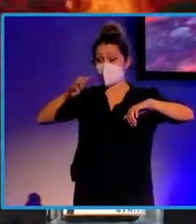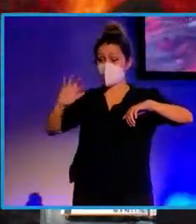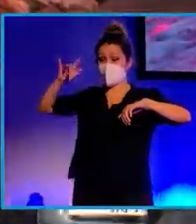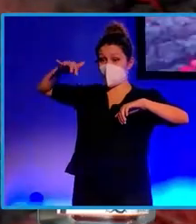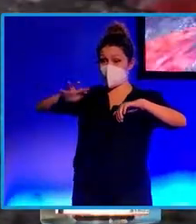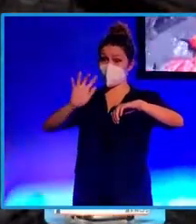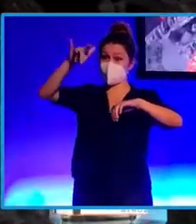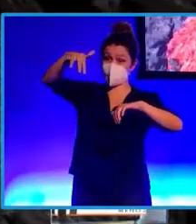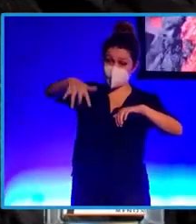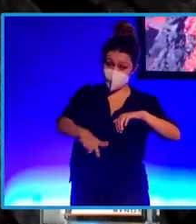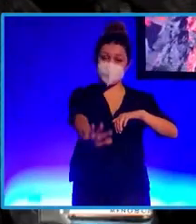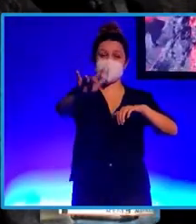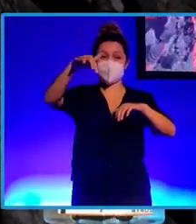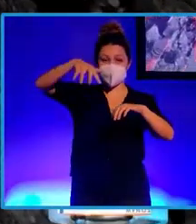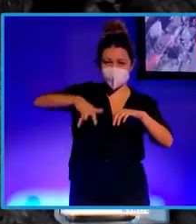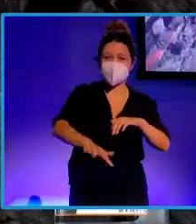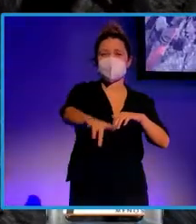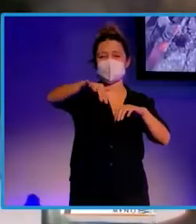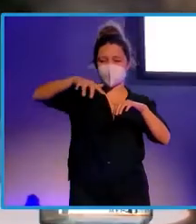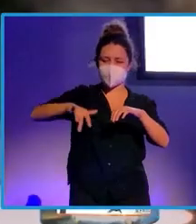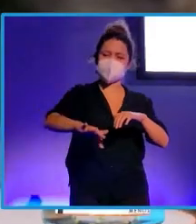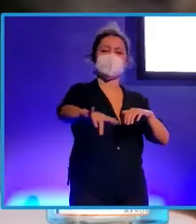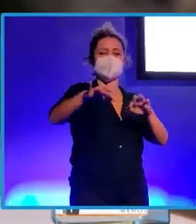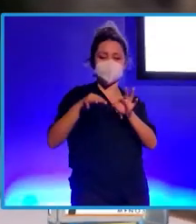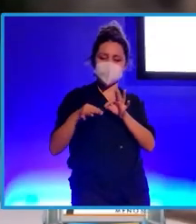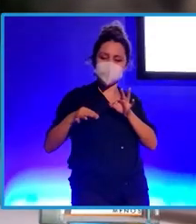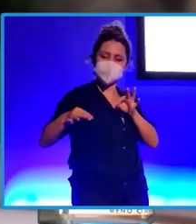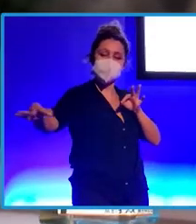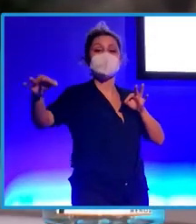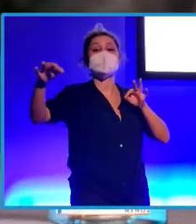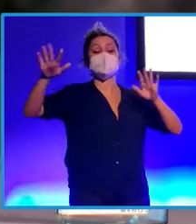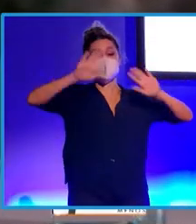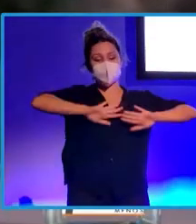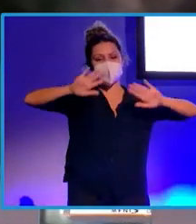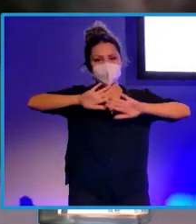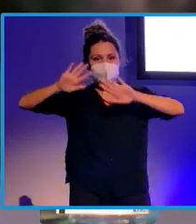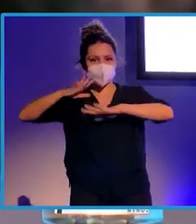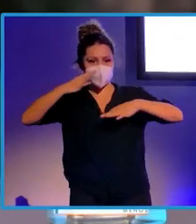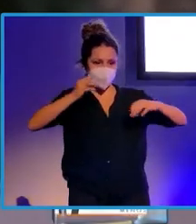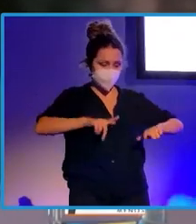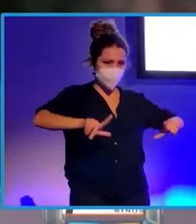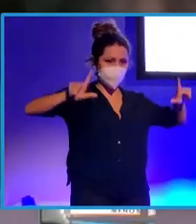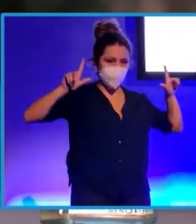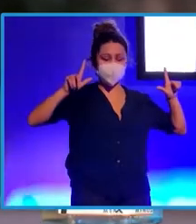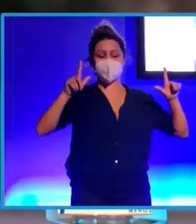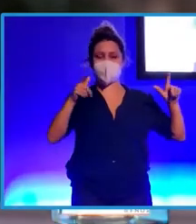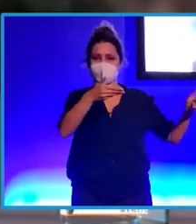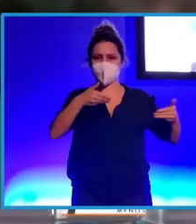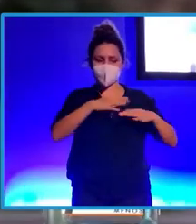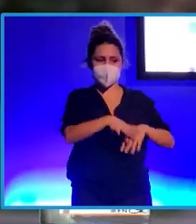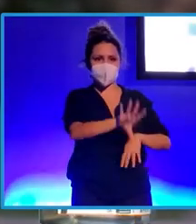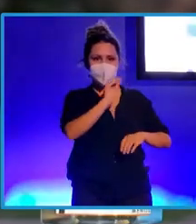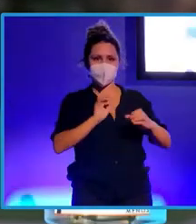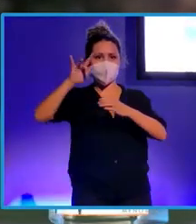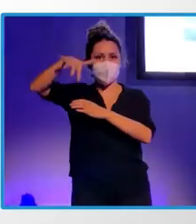una vez más la isla seguirá creciendo. Cada noche, la realidad virtual nos ayuda a entender el comportamiento del volcán y sus